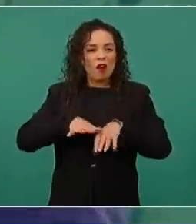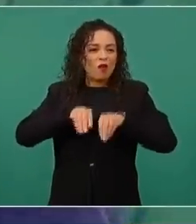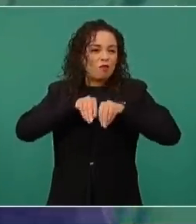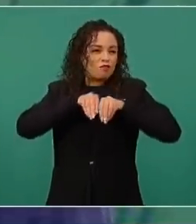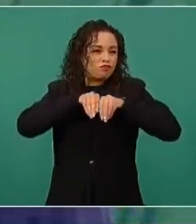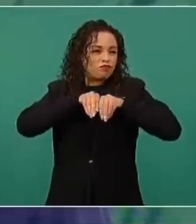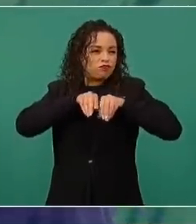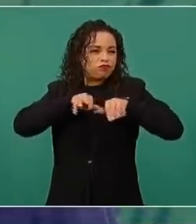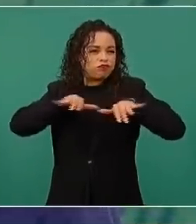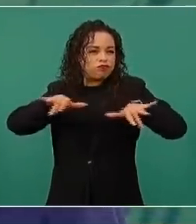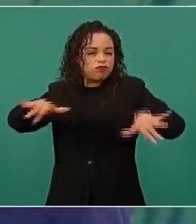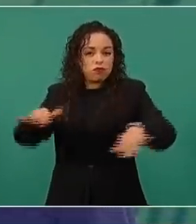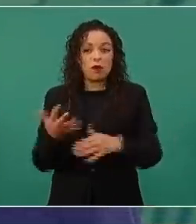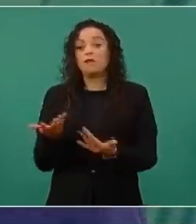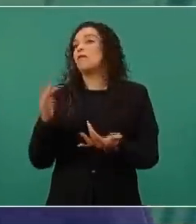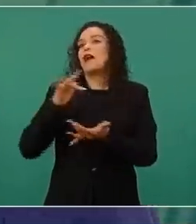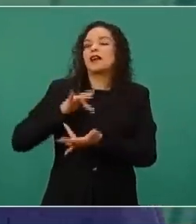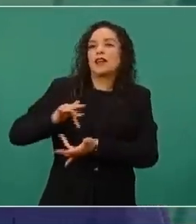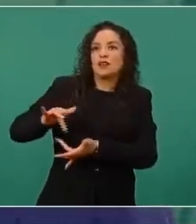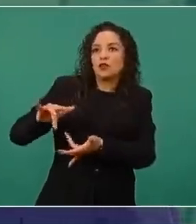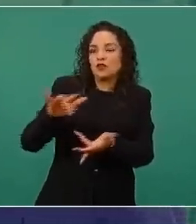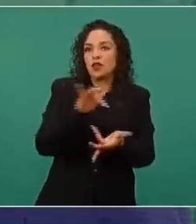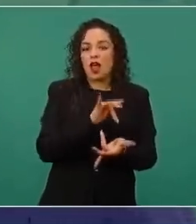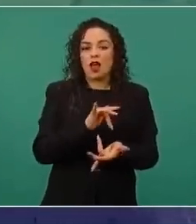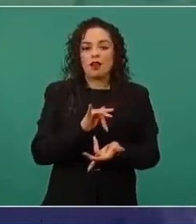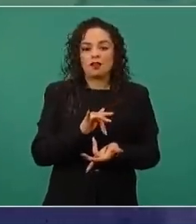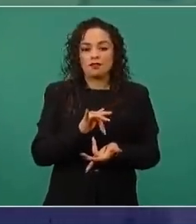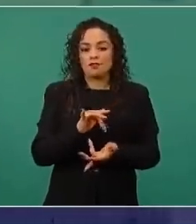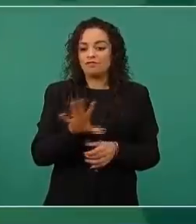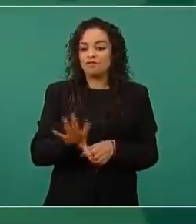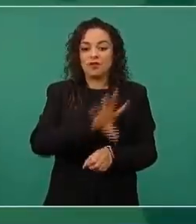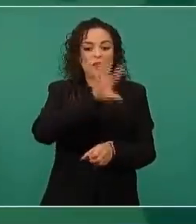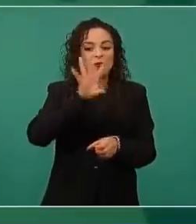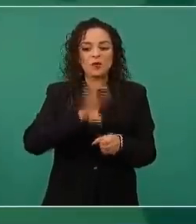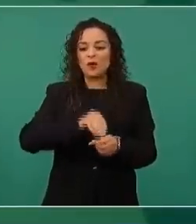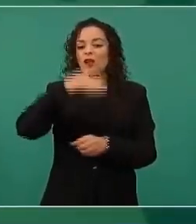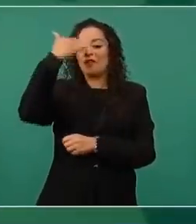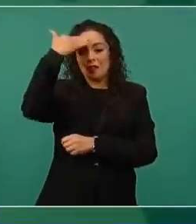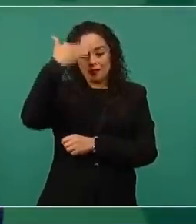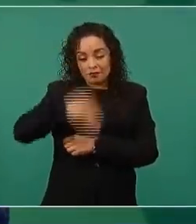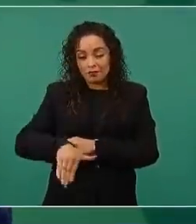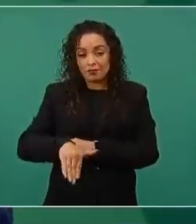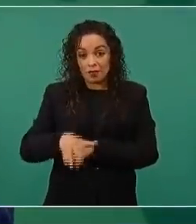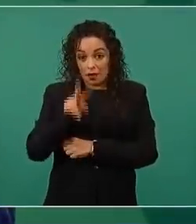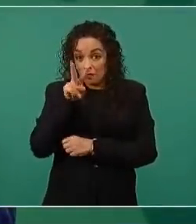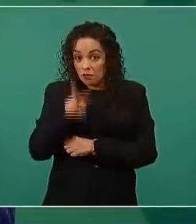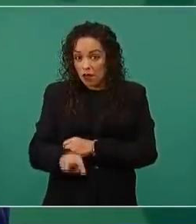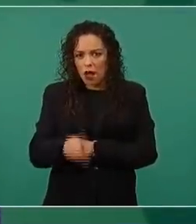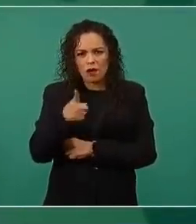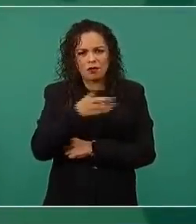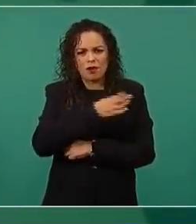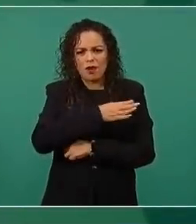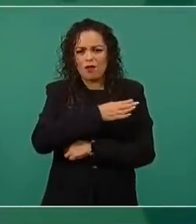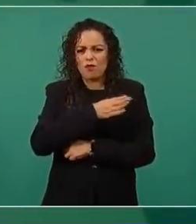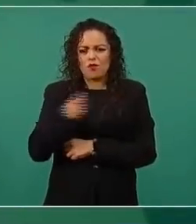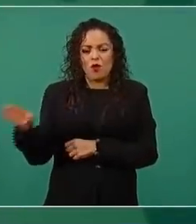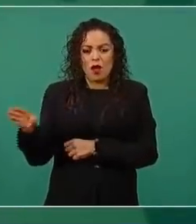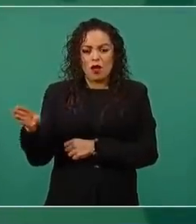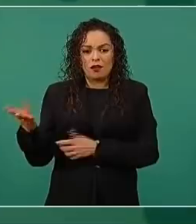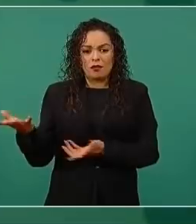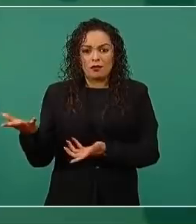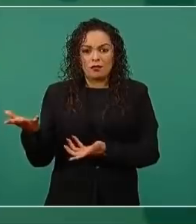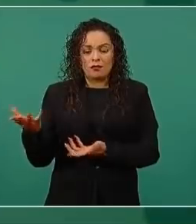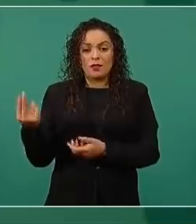todo se sabe. Y qué bueno que la vida pública sea cada vez